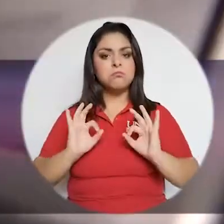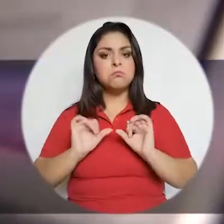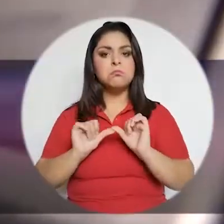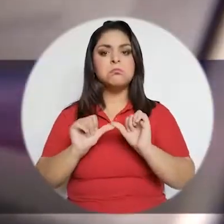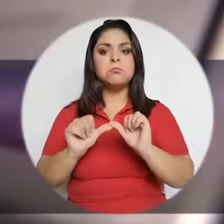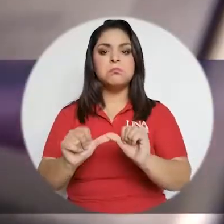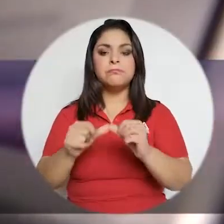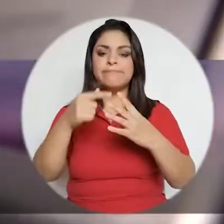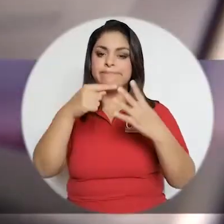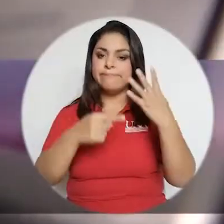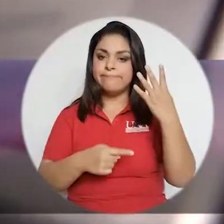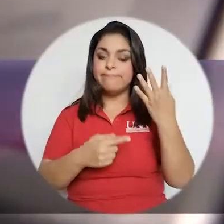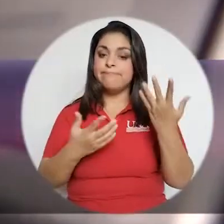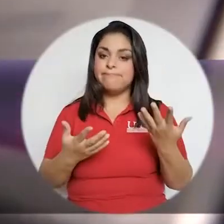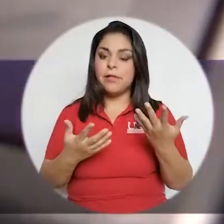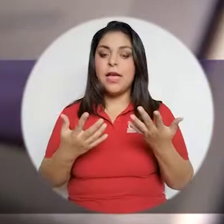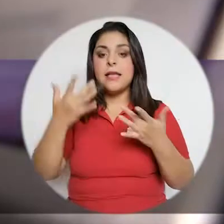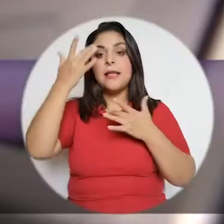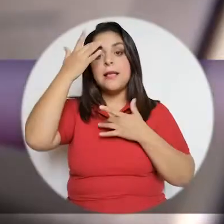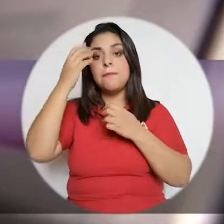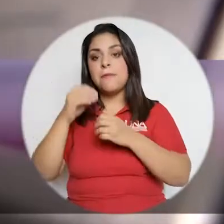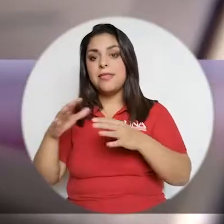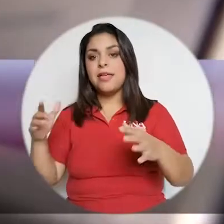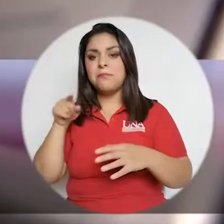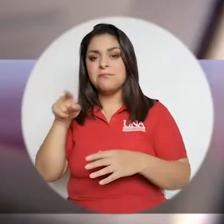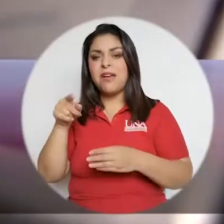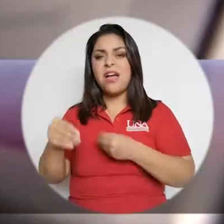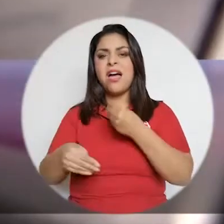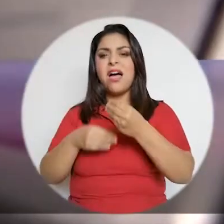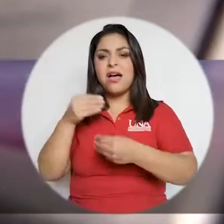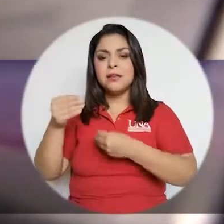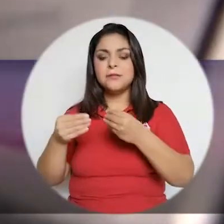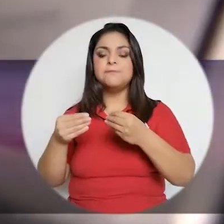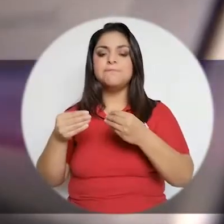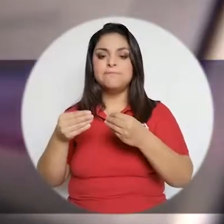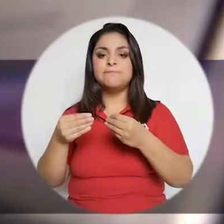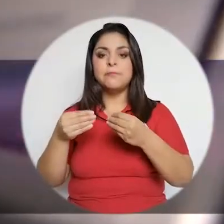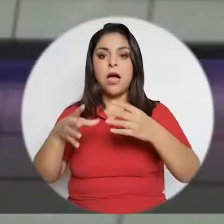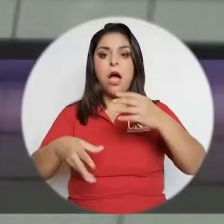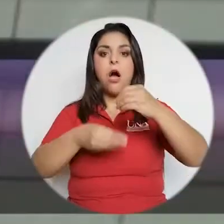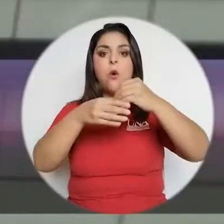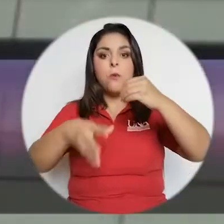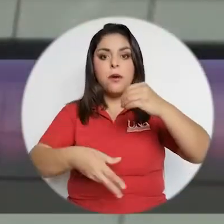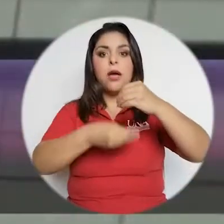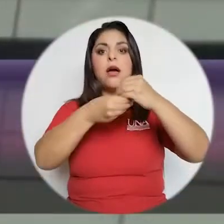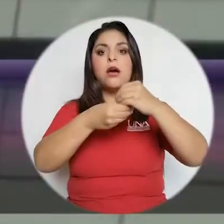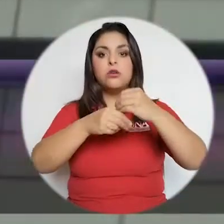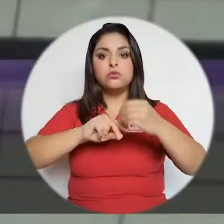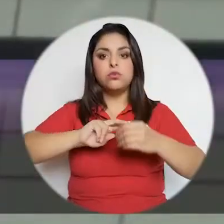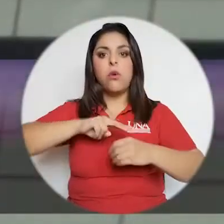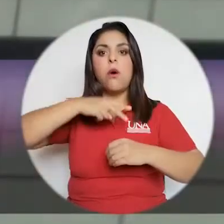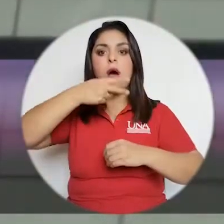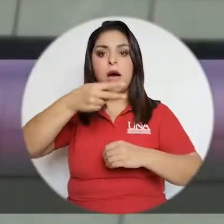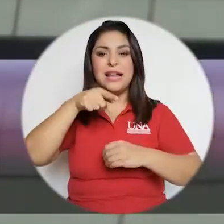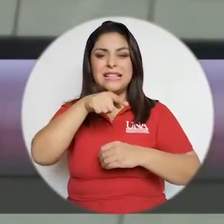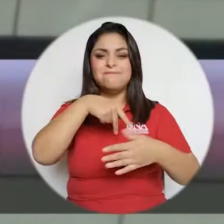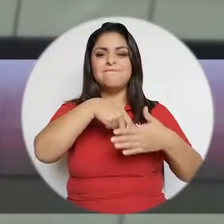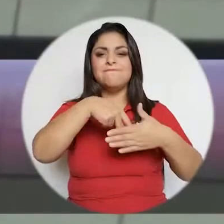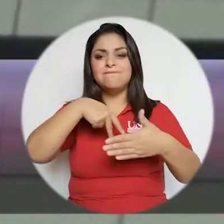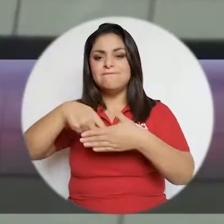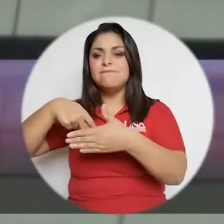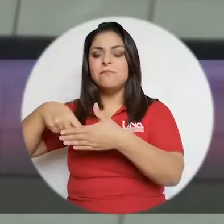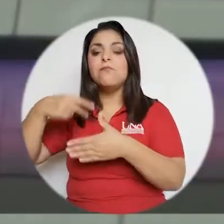etcétera, ¿verdad? Y lo que hace la pandemia es básicamente aumentar o incrementar estas brechas